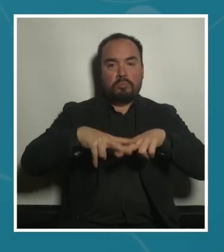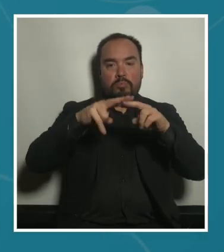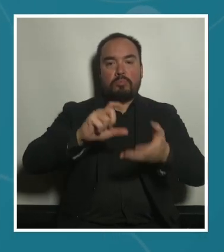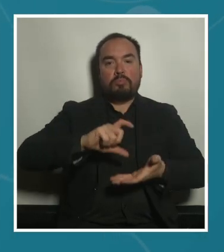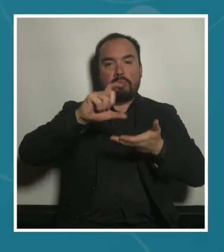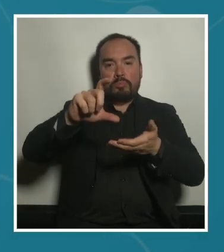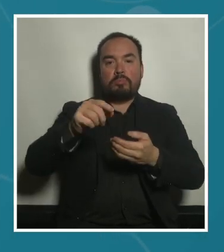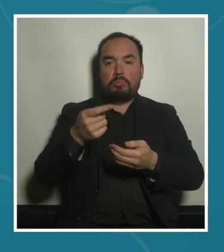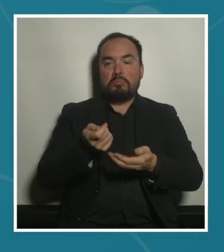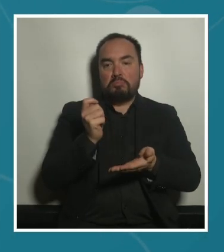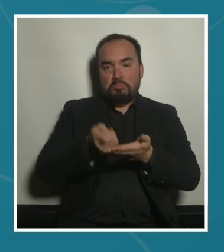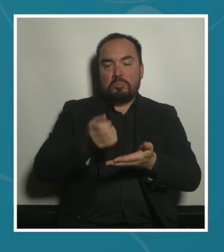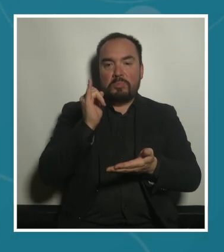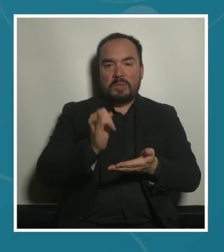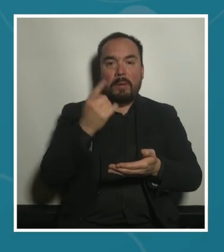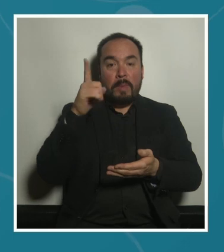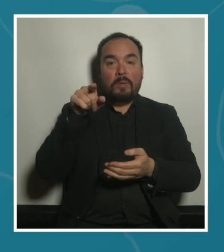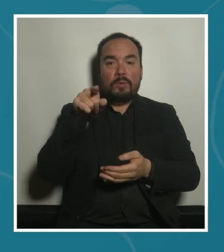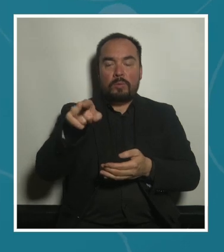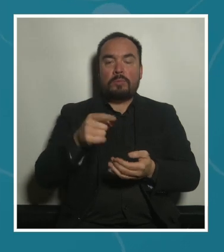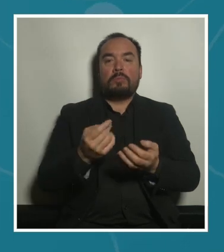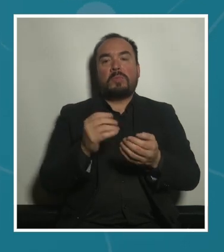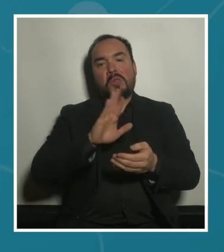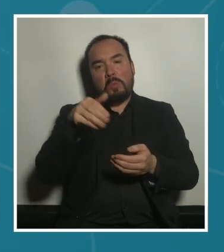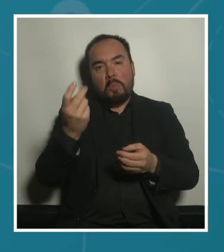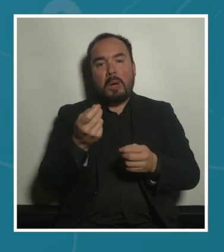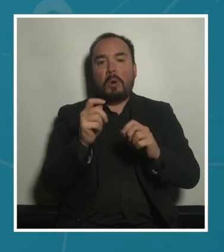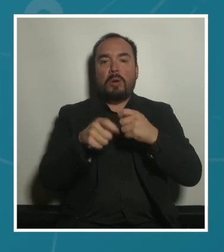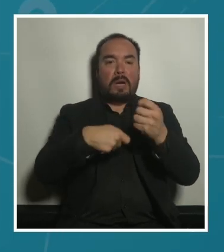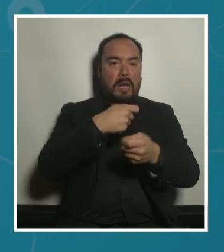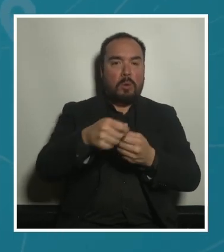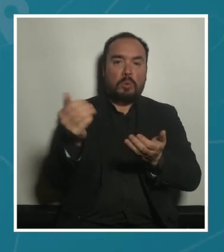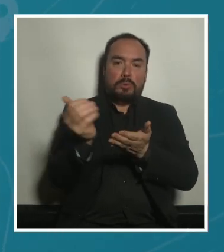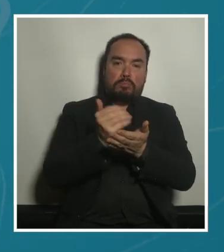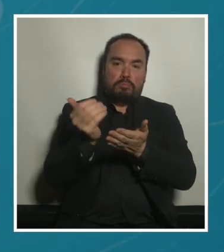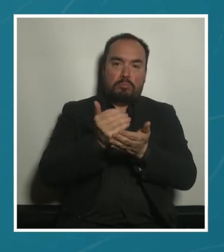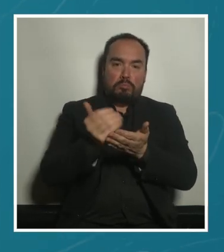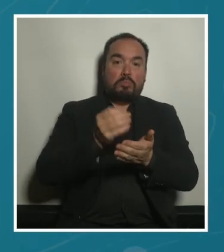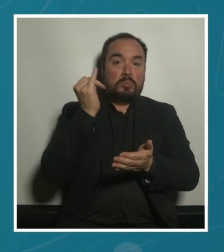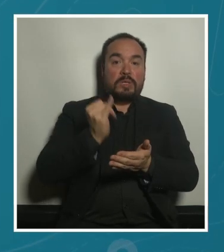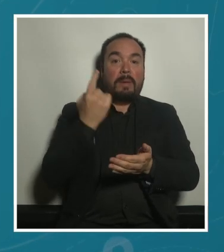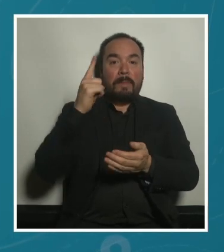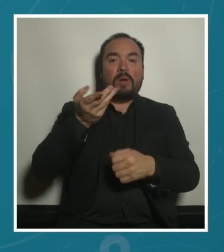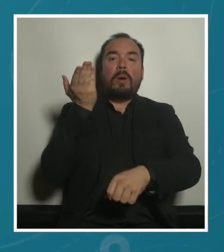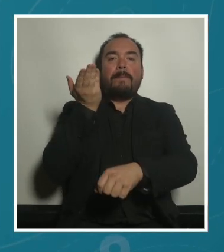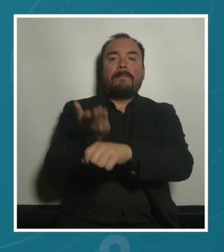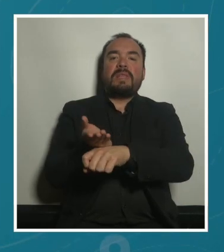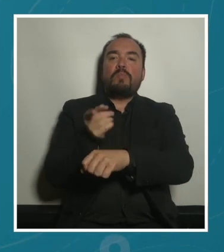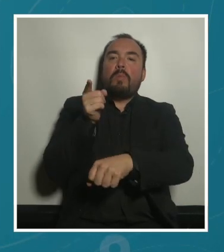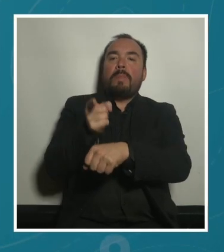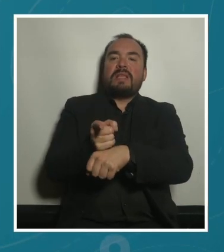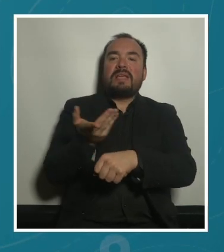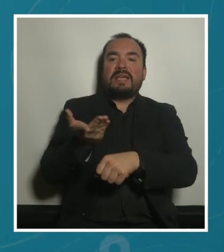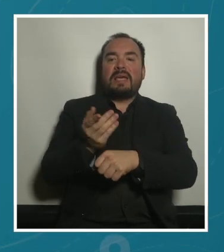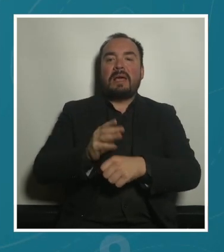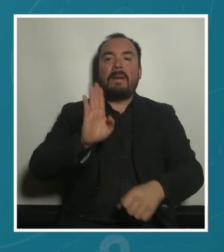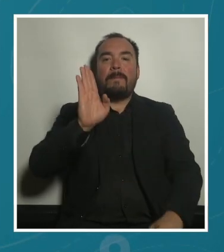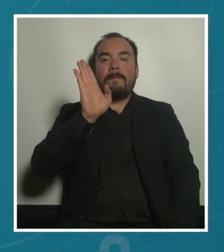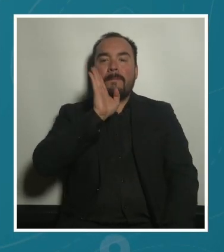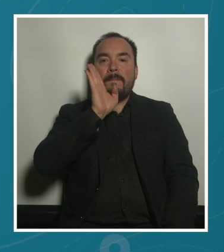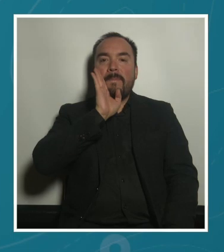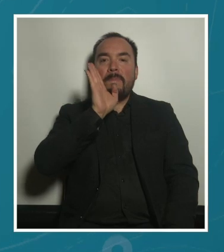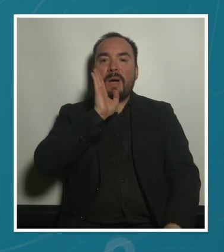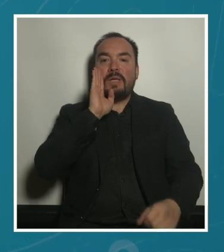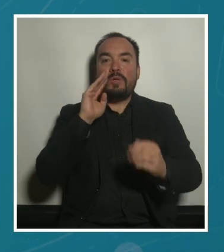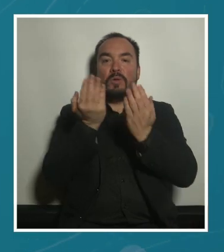una plusvalía de rentar de la contratación de este bar pero a cambio el baño de este bar